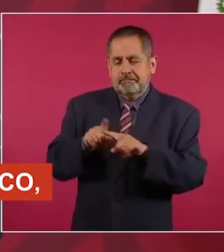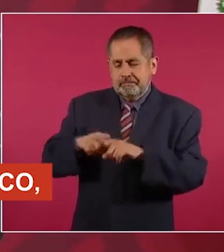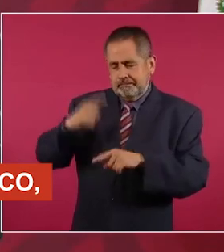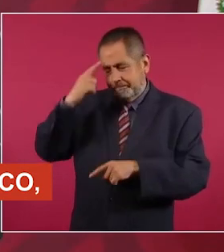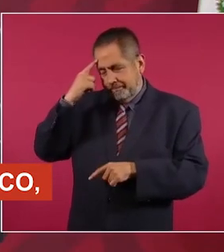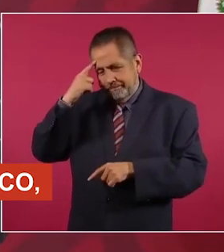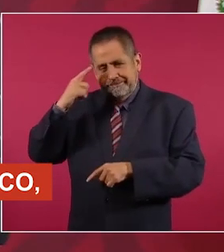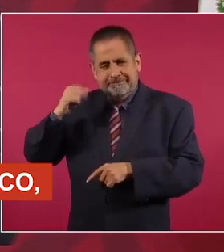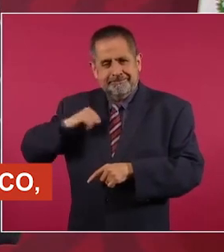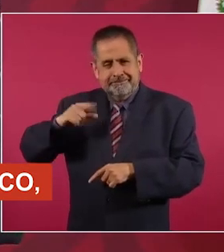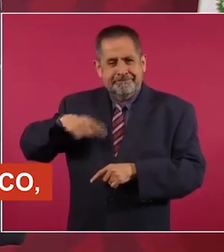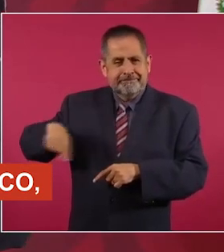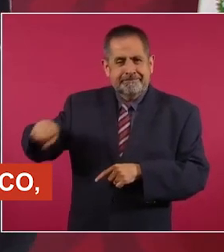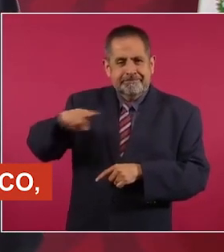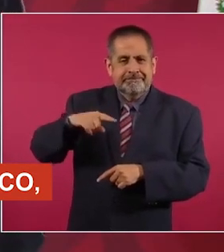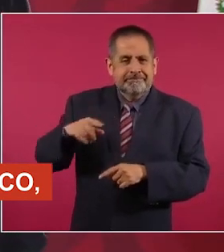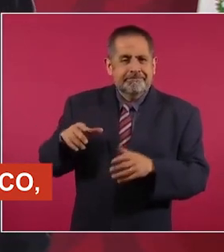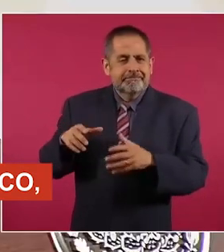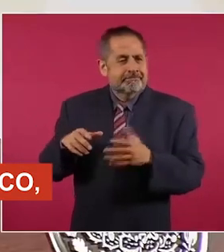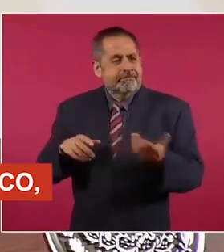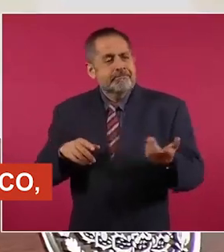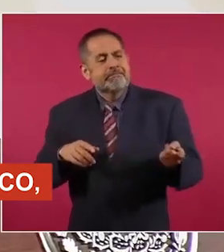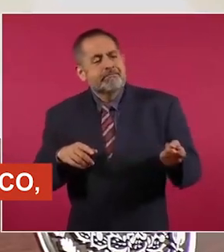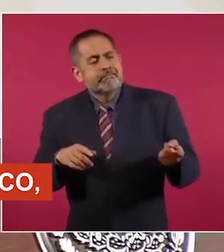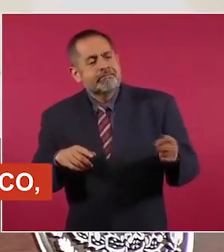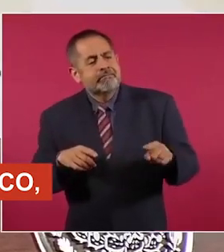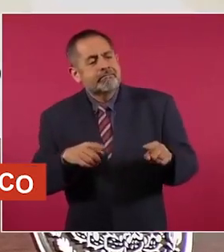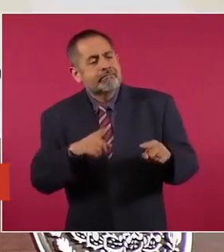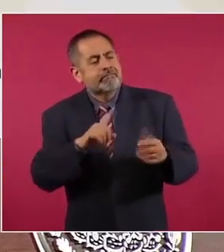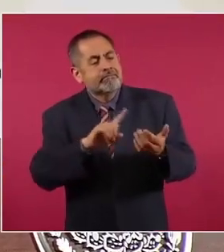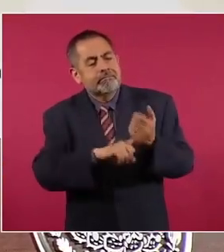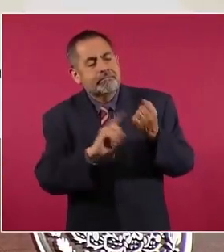¿quién pompó?